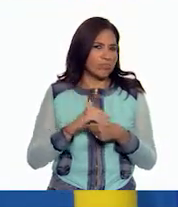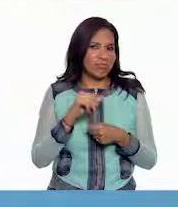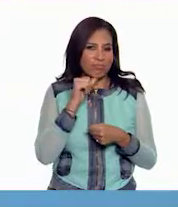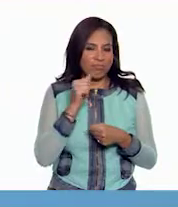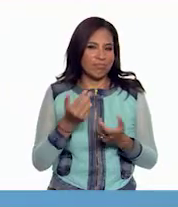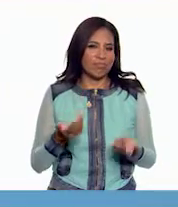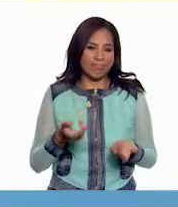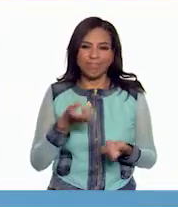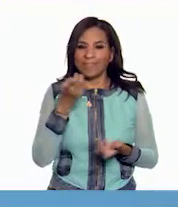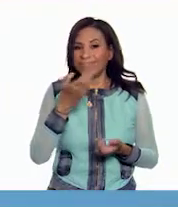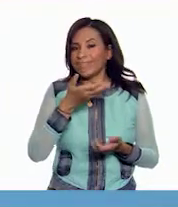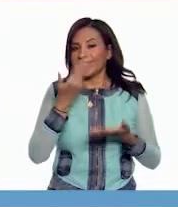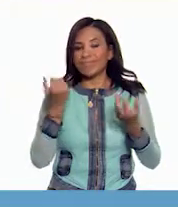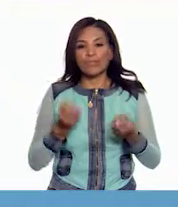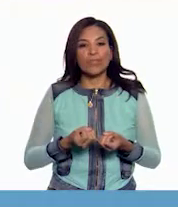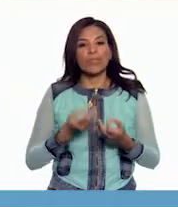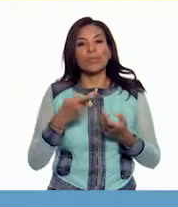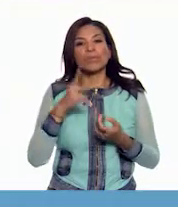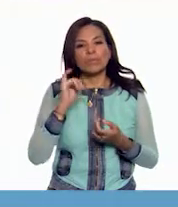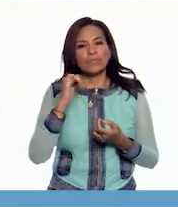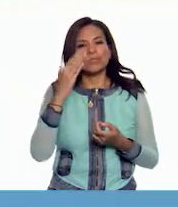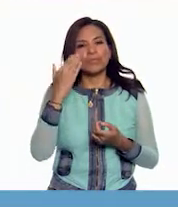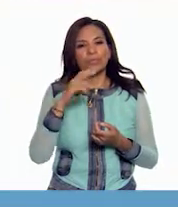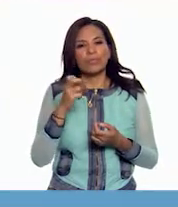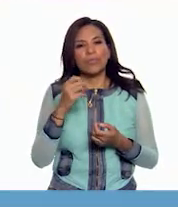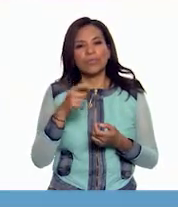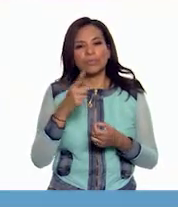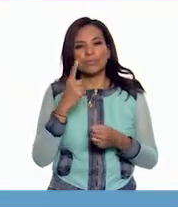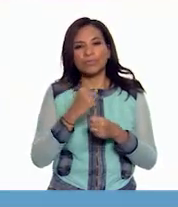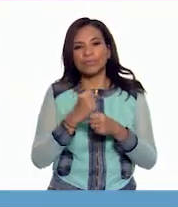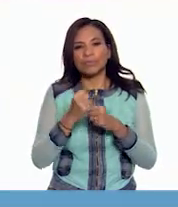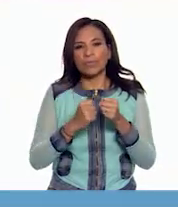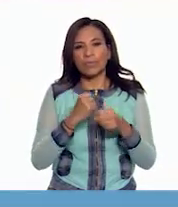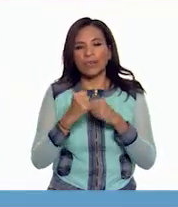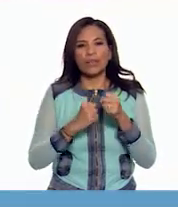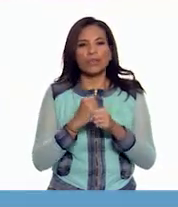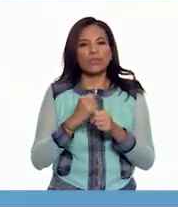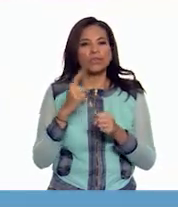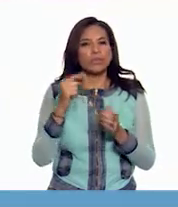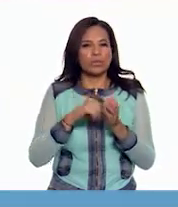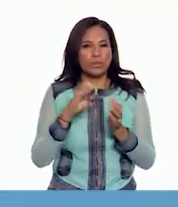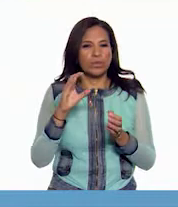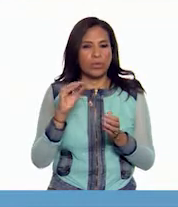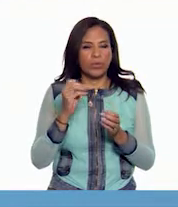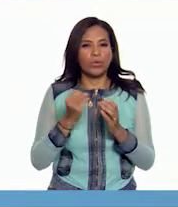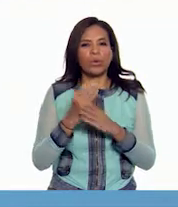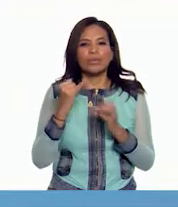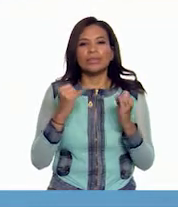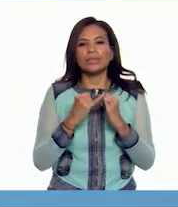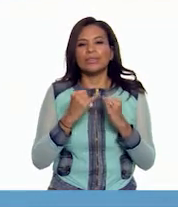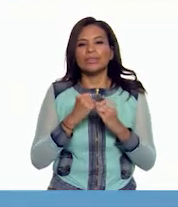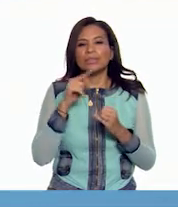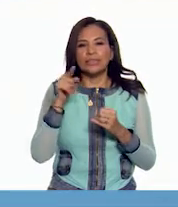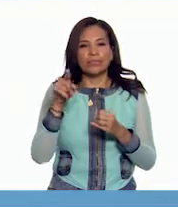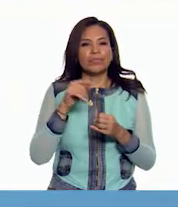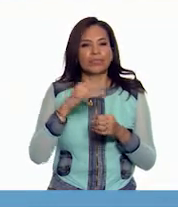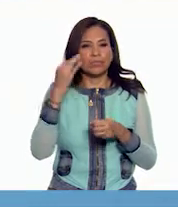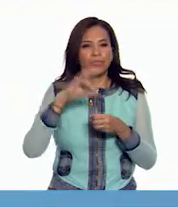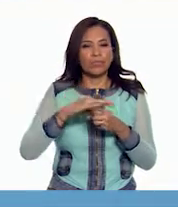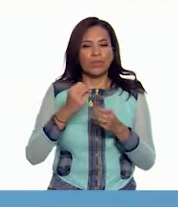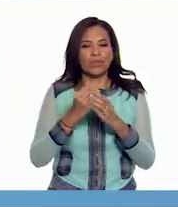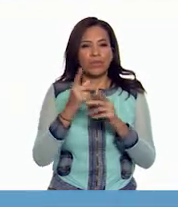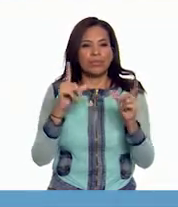indebido? Pues no sé cuántos, pero sí sé que durante los primeros años de la década de los 90, el nuevo Instituto Electoral empezó a